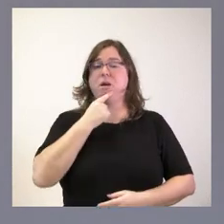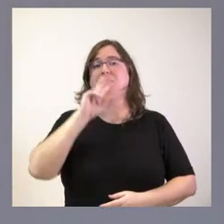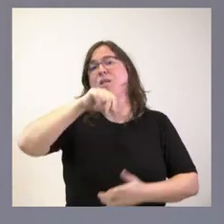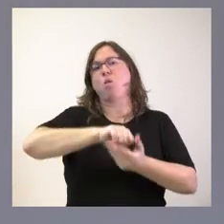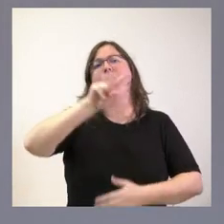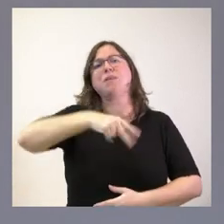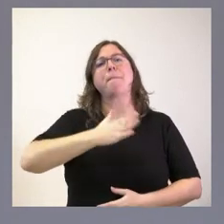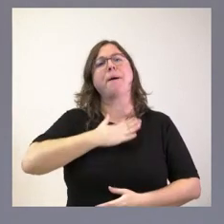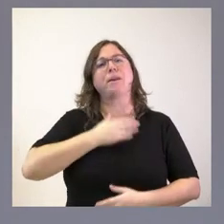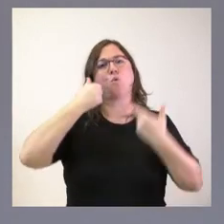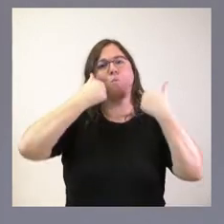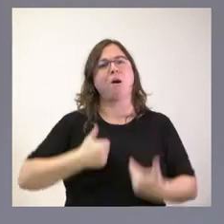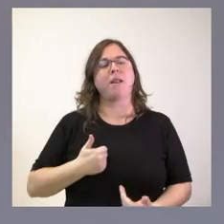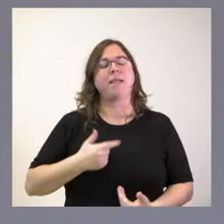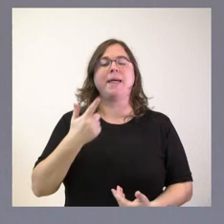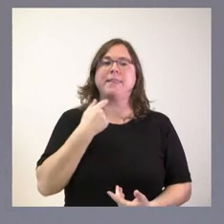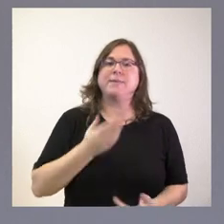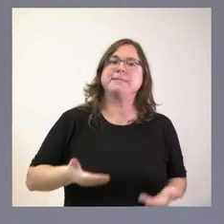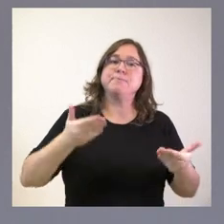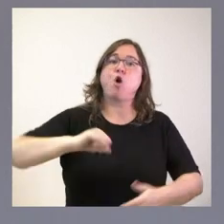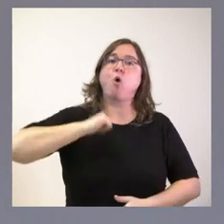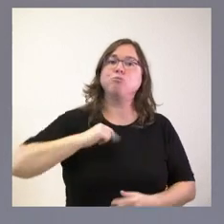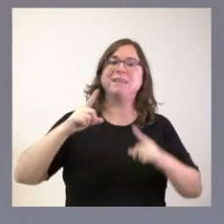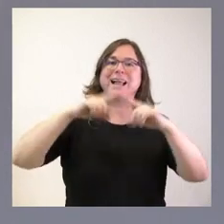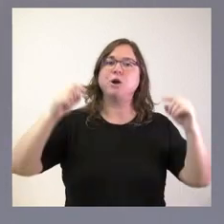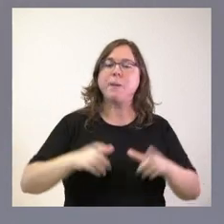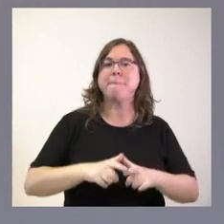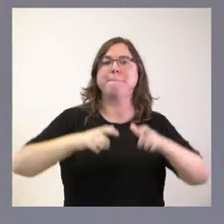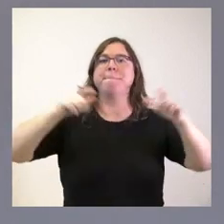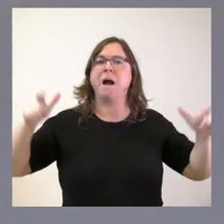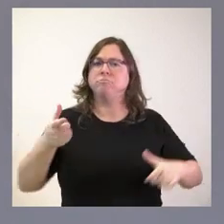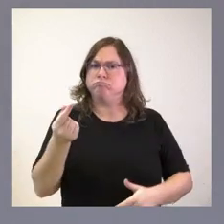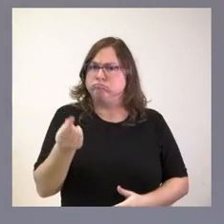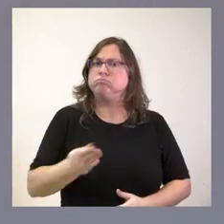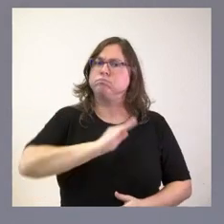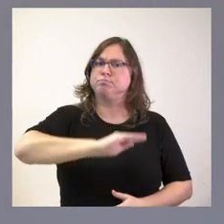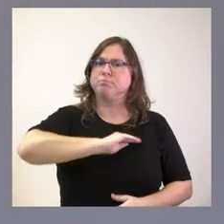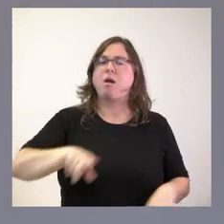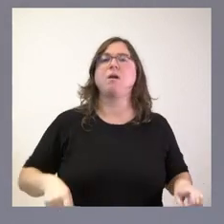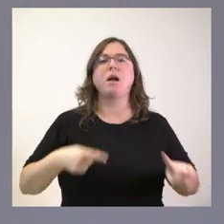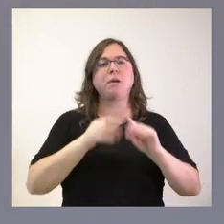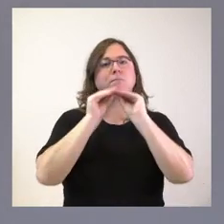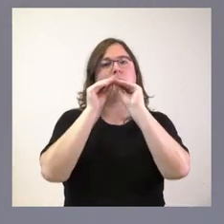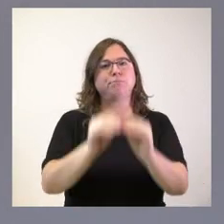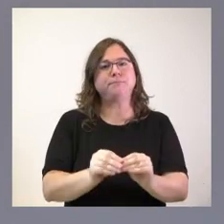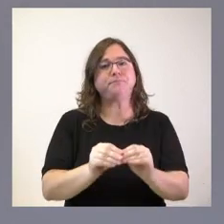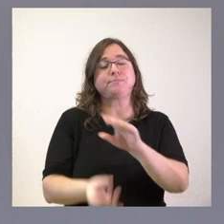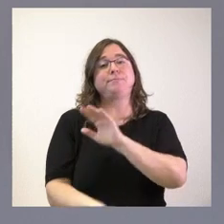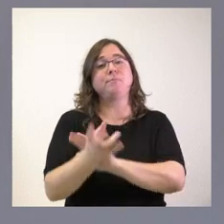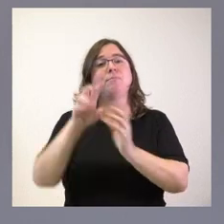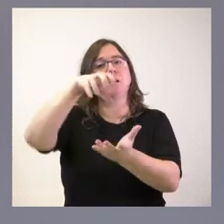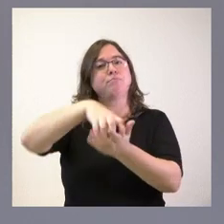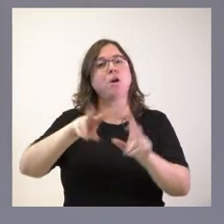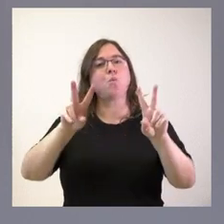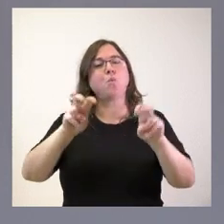la humanidad que nos va a permitir proceder a la ampliación del Hospital de Segovia con un importe relevante y, asimismo, realizar la nueva Escuela de Enfermería.